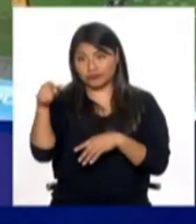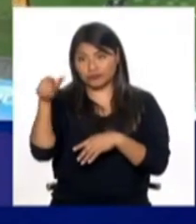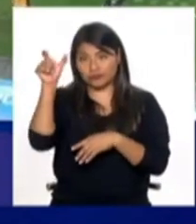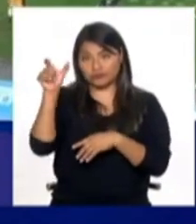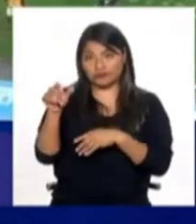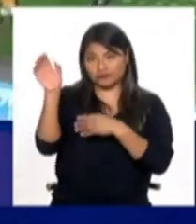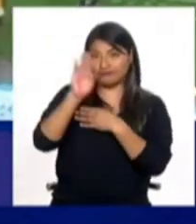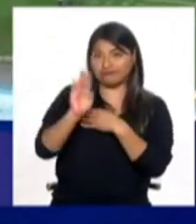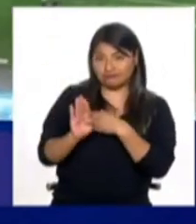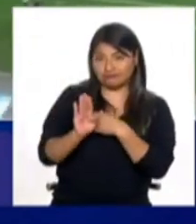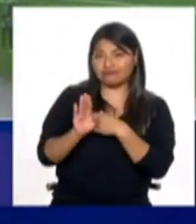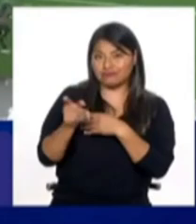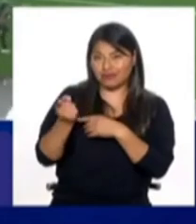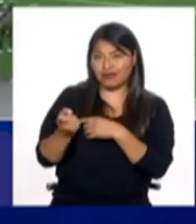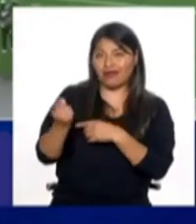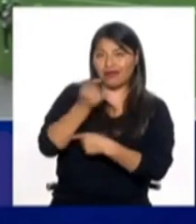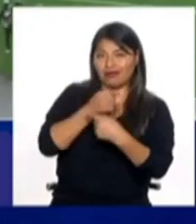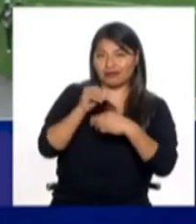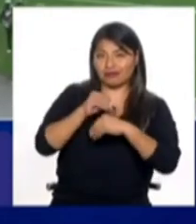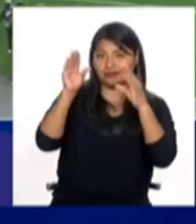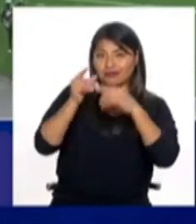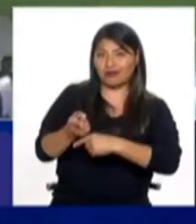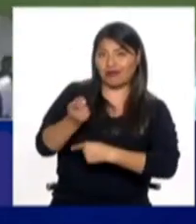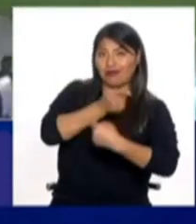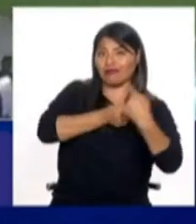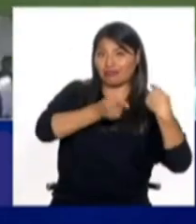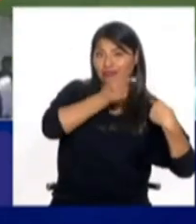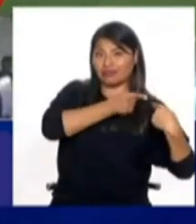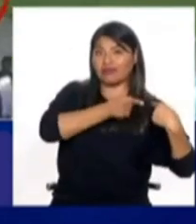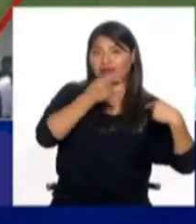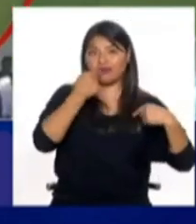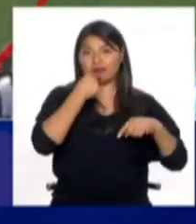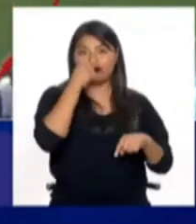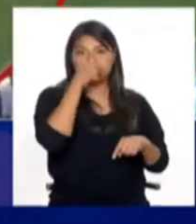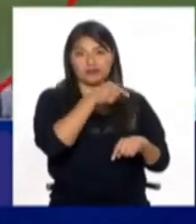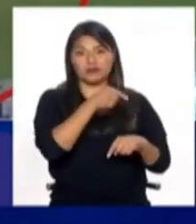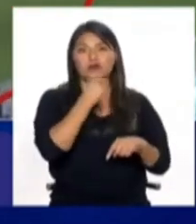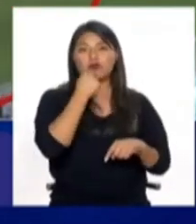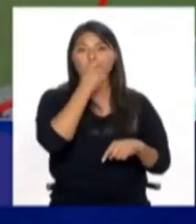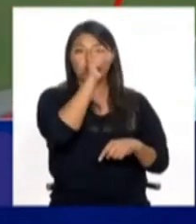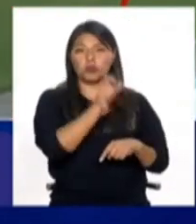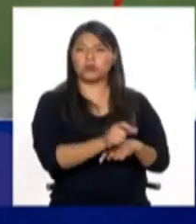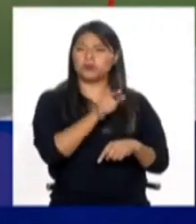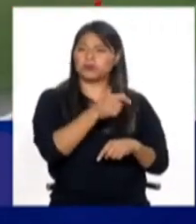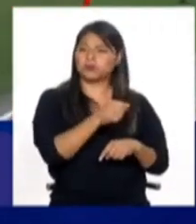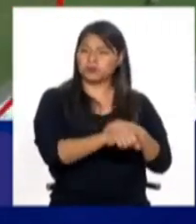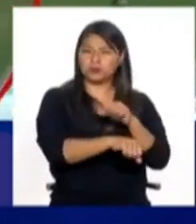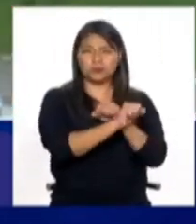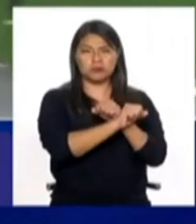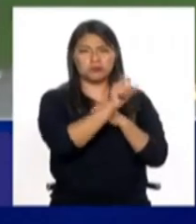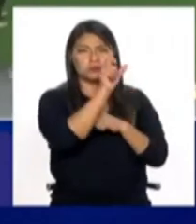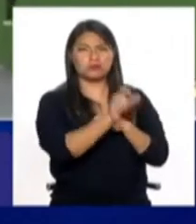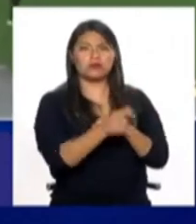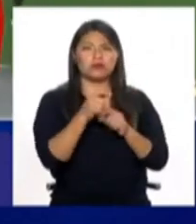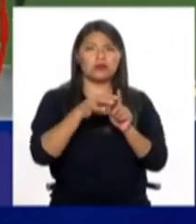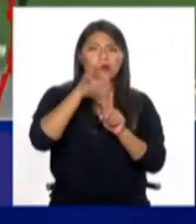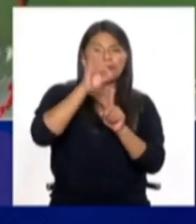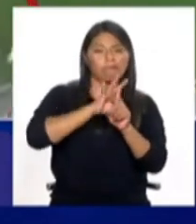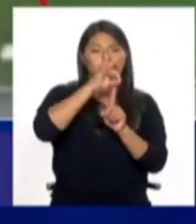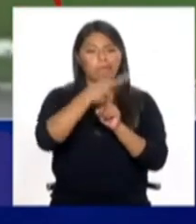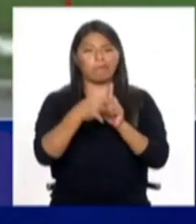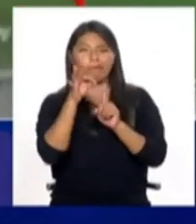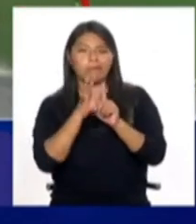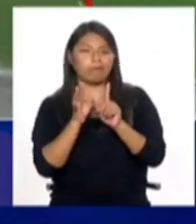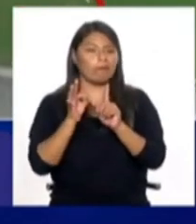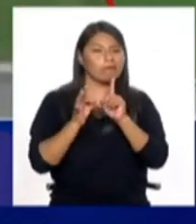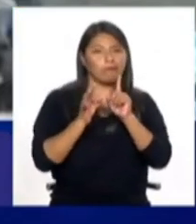caso Brasil, hace unos días comentaristas hablando de que le dicen a un futbolista y le dan un plátano y que no hay problema